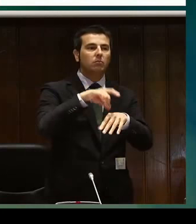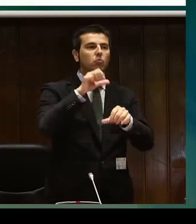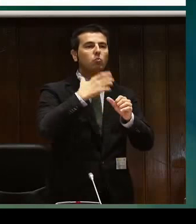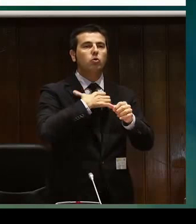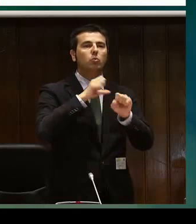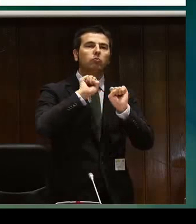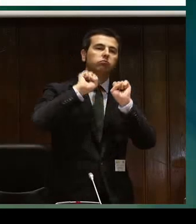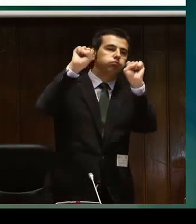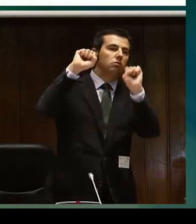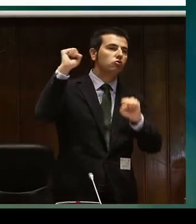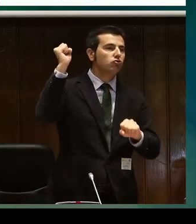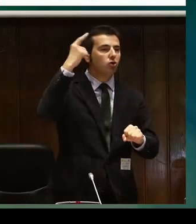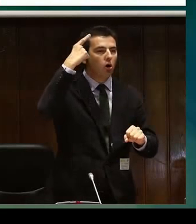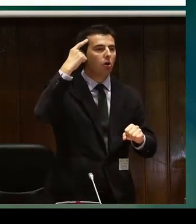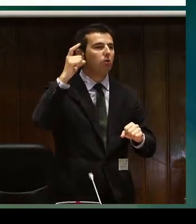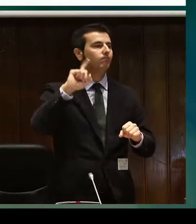cerca o de lejos,